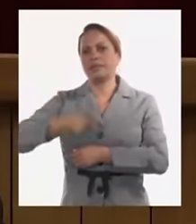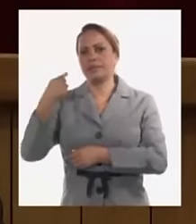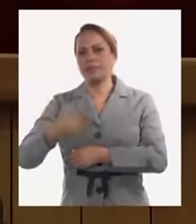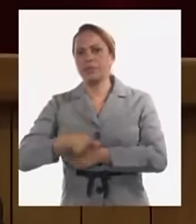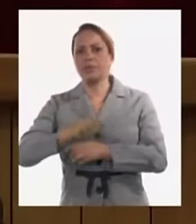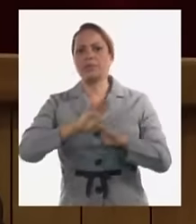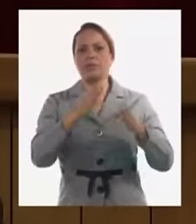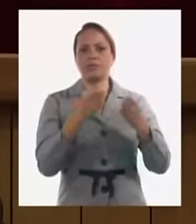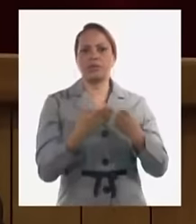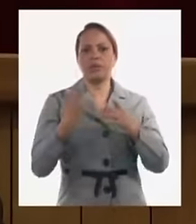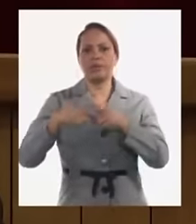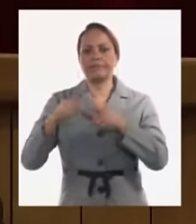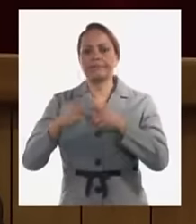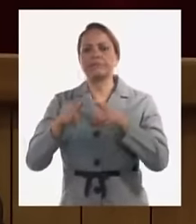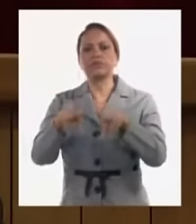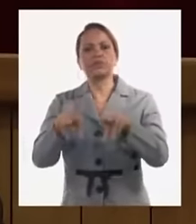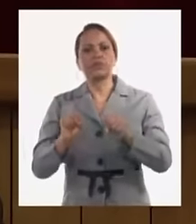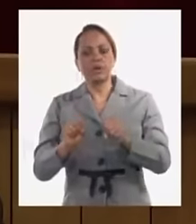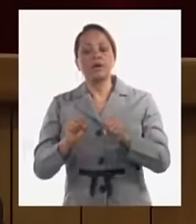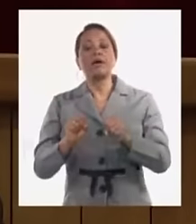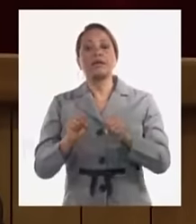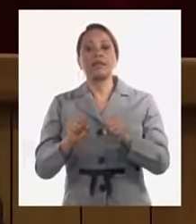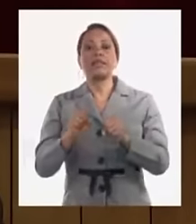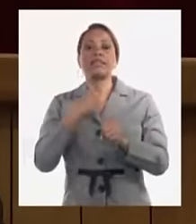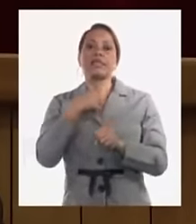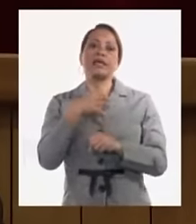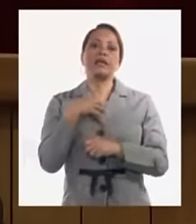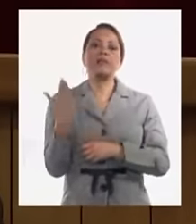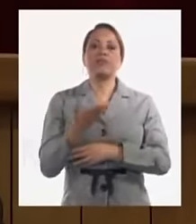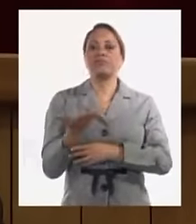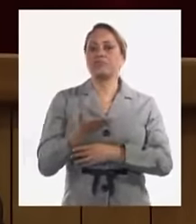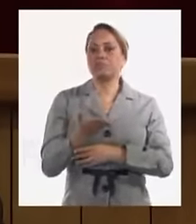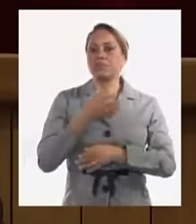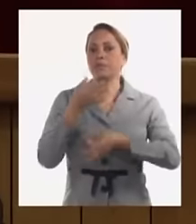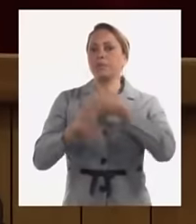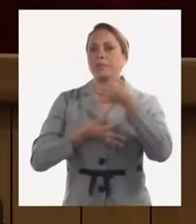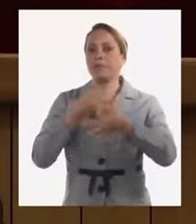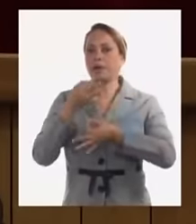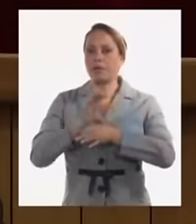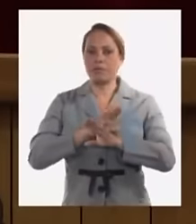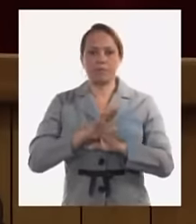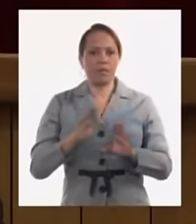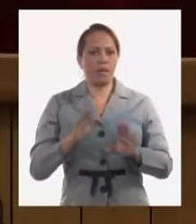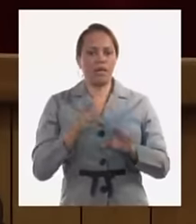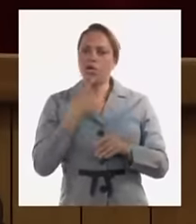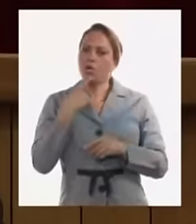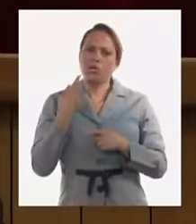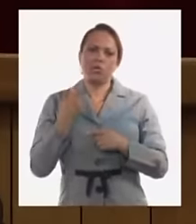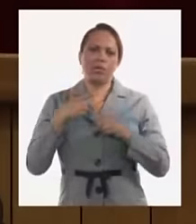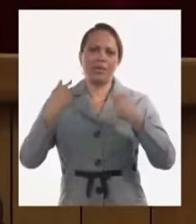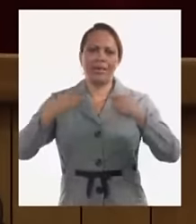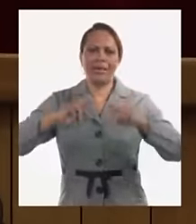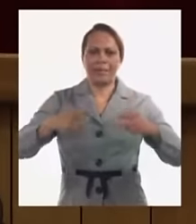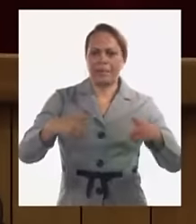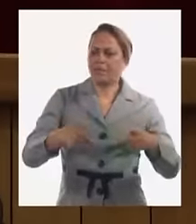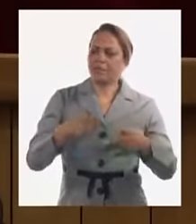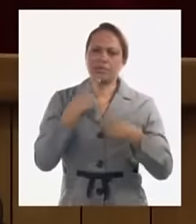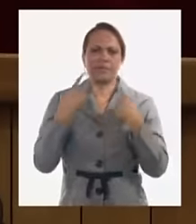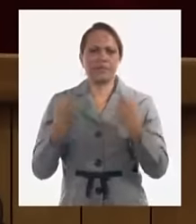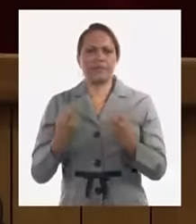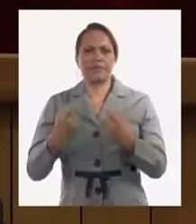y que tenemos una dinámica que ya la hemos expresado no hay que repetirla que hace que nos miremos por dentro